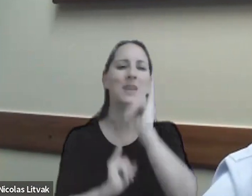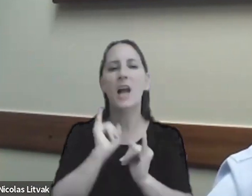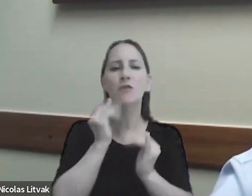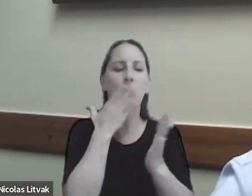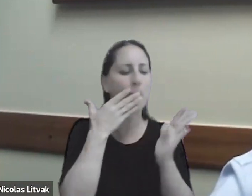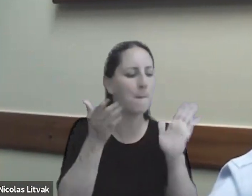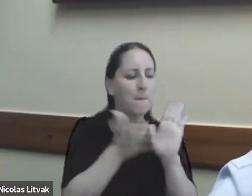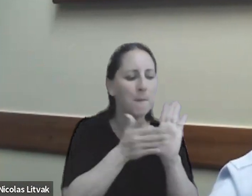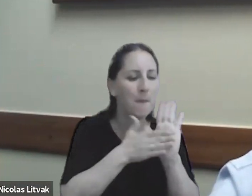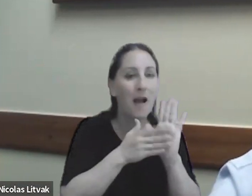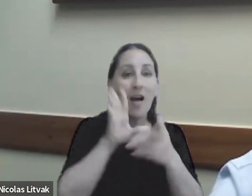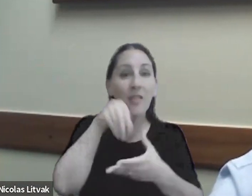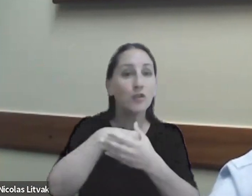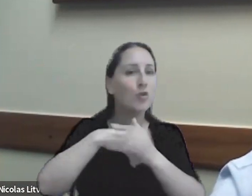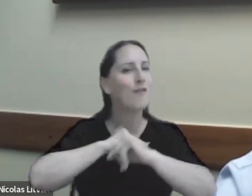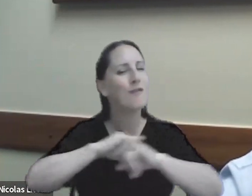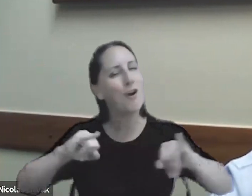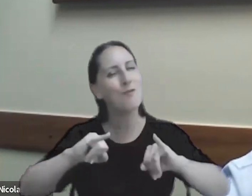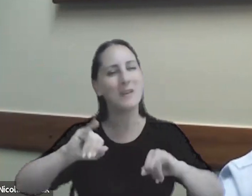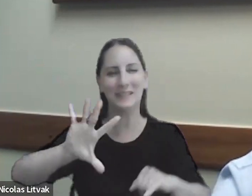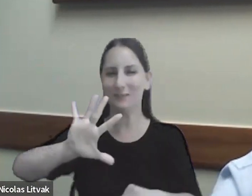dentro del informe